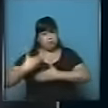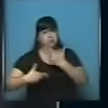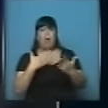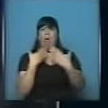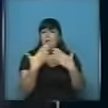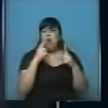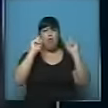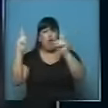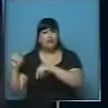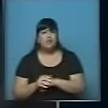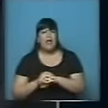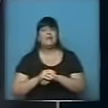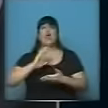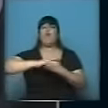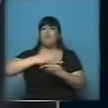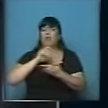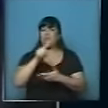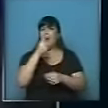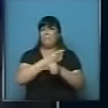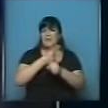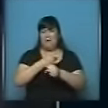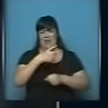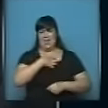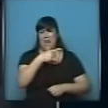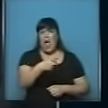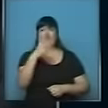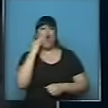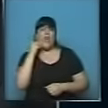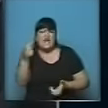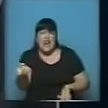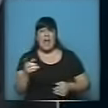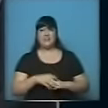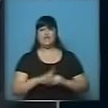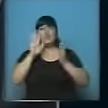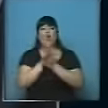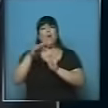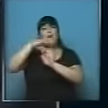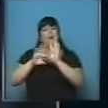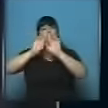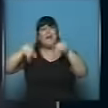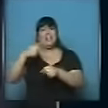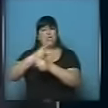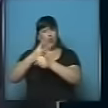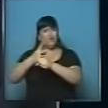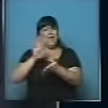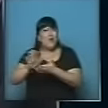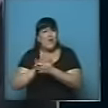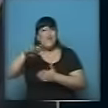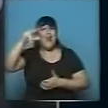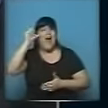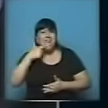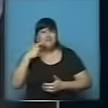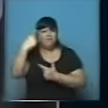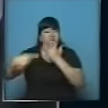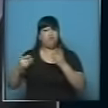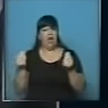los docentes, la computadora de primer grado, el inglés, la renovación de la currícula del secundario, esto ha generado un aumento